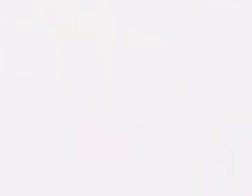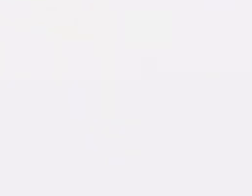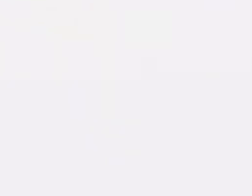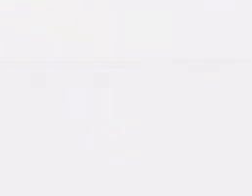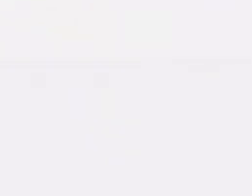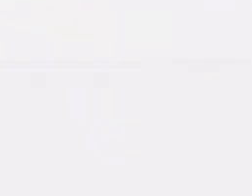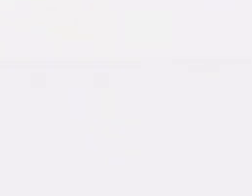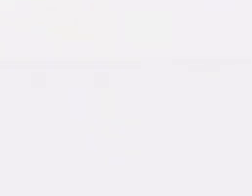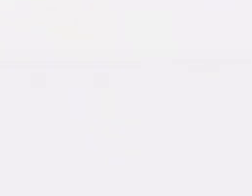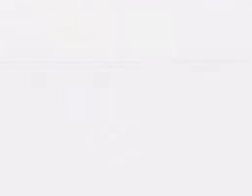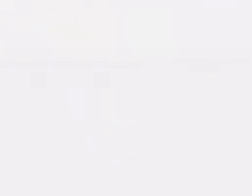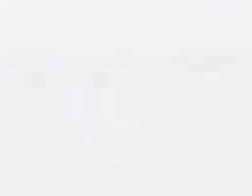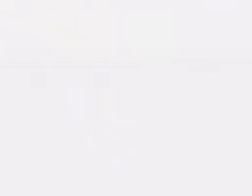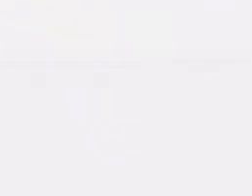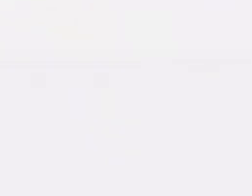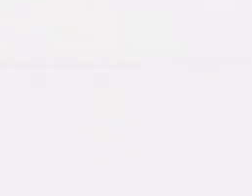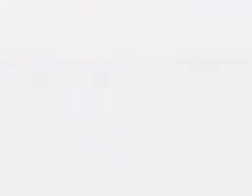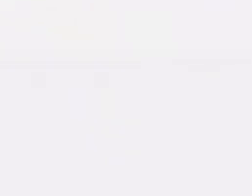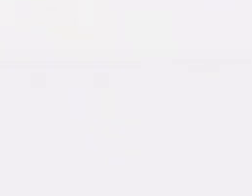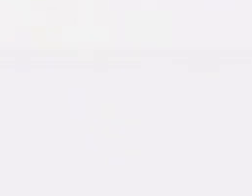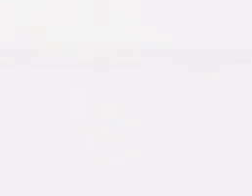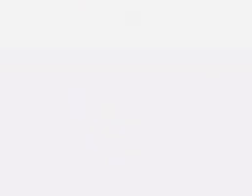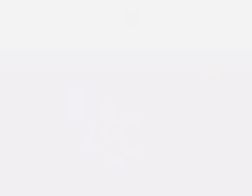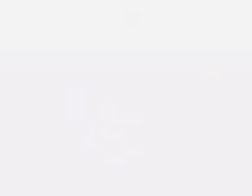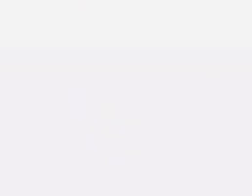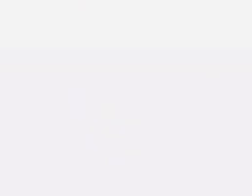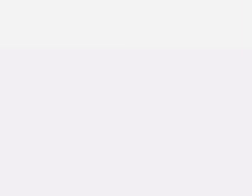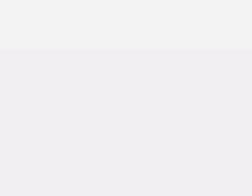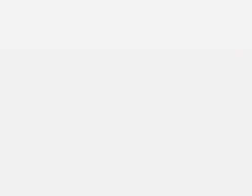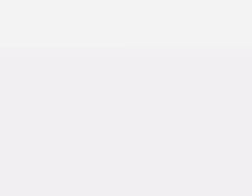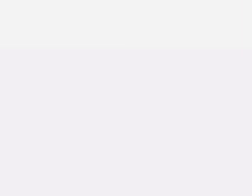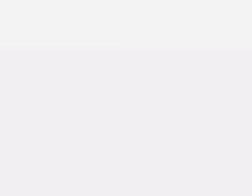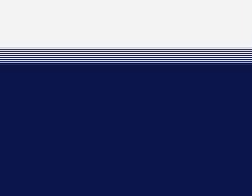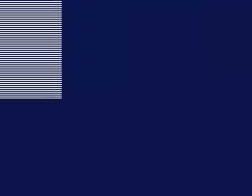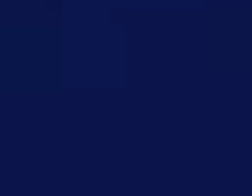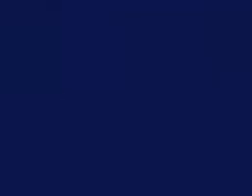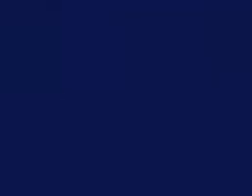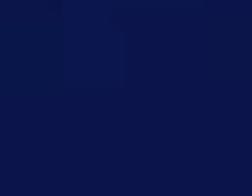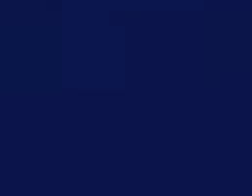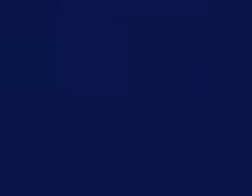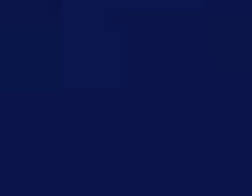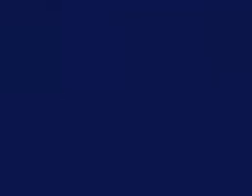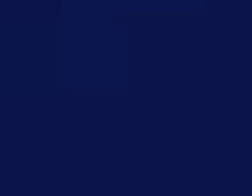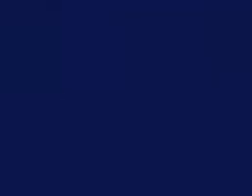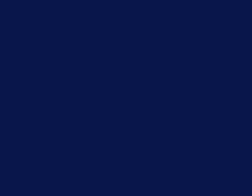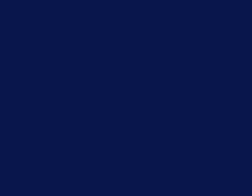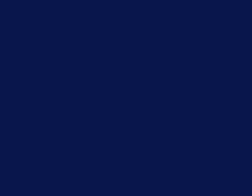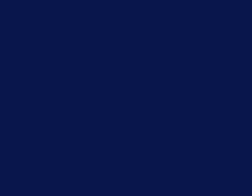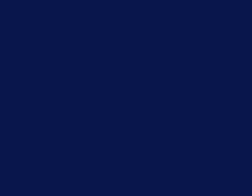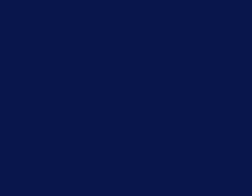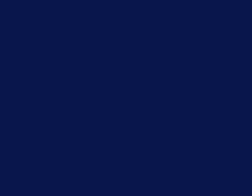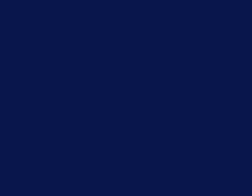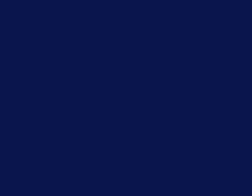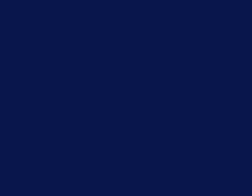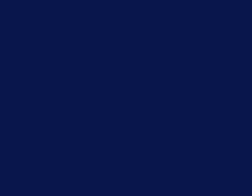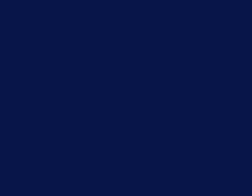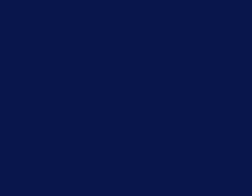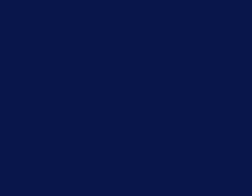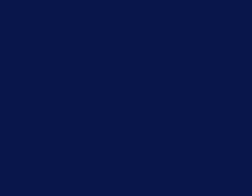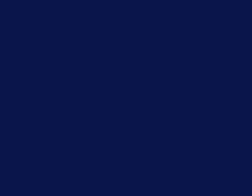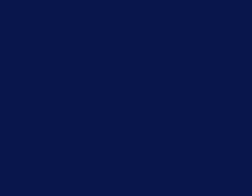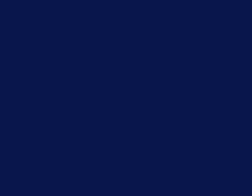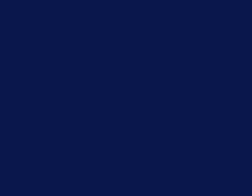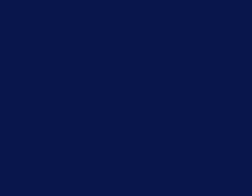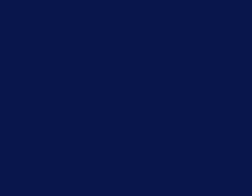Derechos, deberes y garantías del pueblo nicaragüense. Derechos individuales. Artículo 44 de la